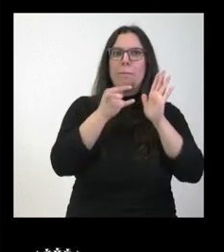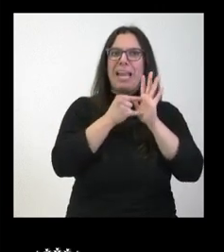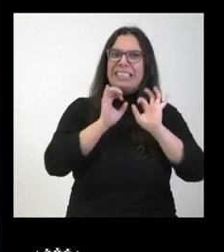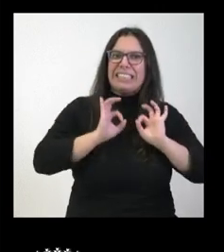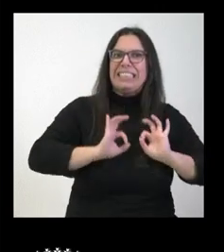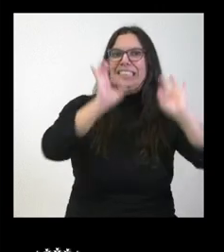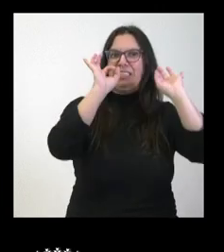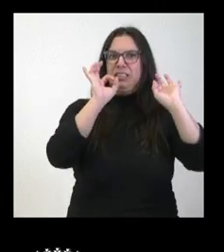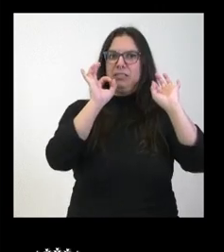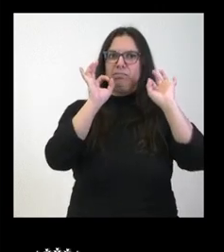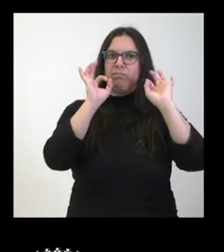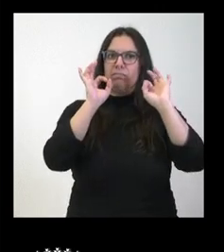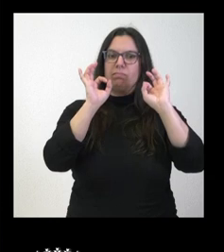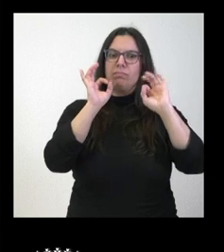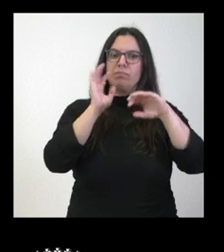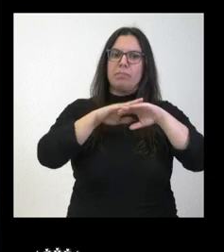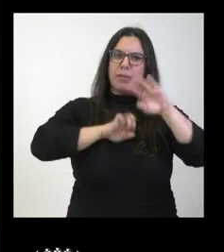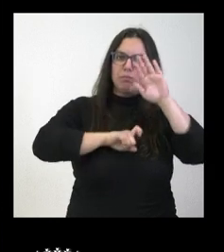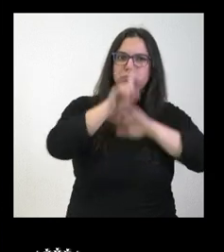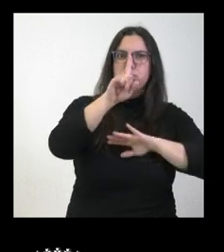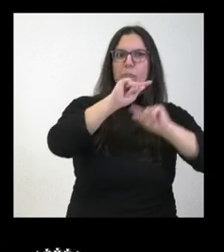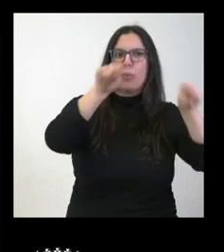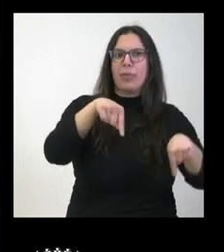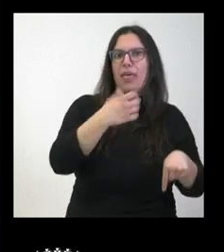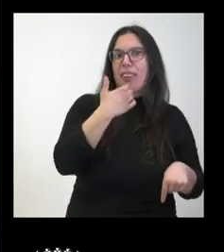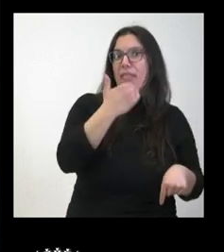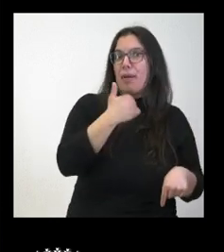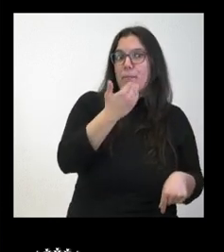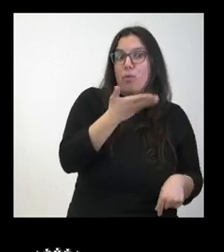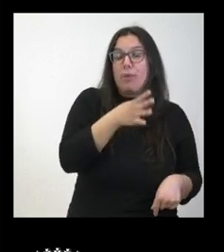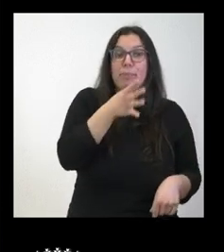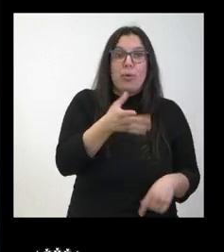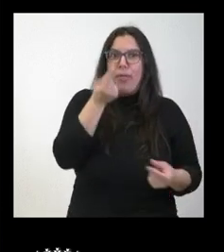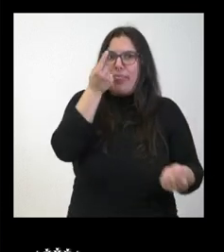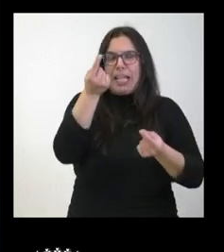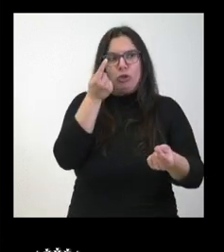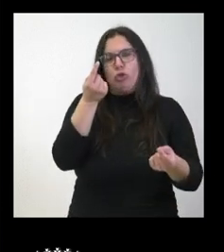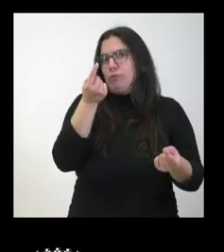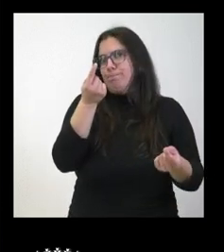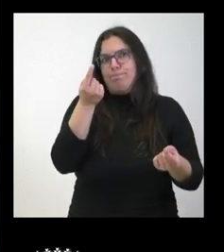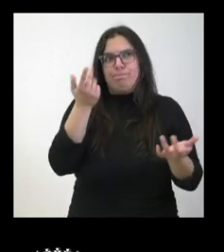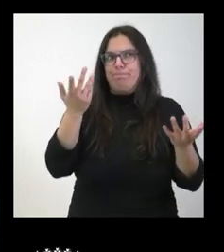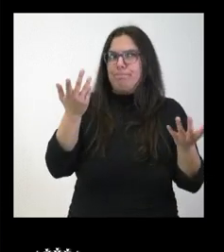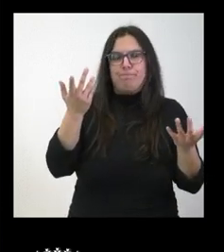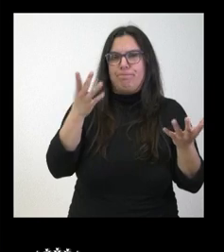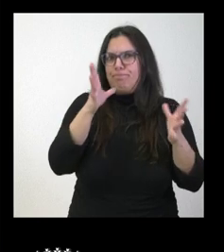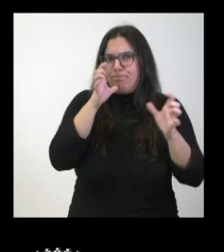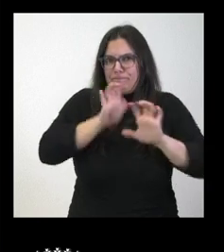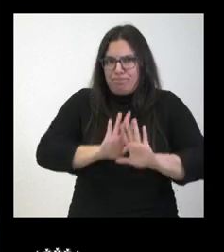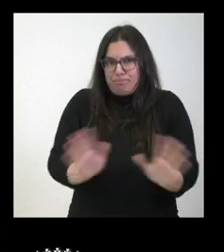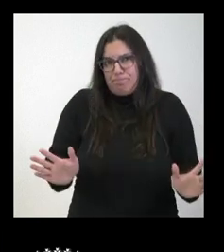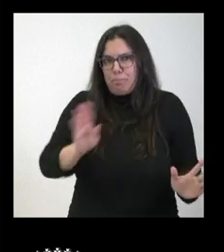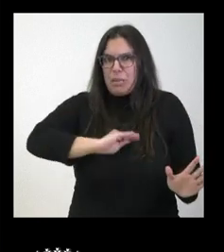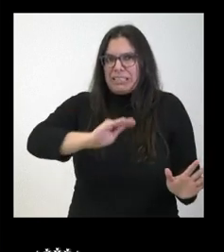respecto a provincias como Zamora, donde los datos, la verdad es que son bastante catastróficos.